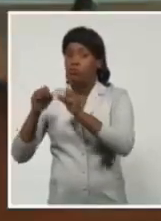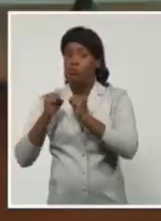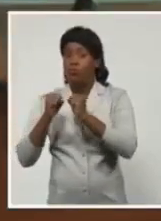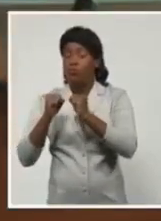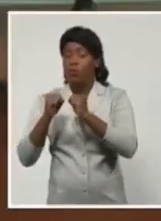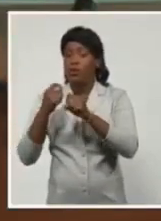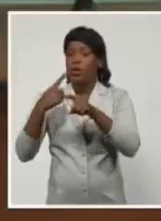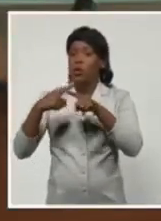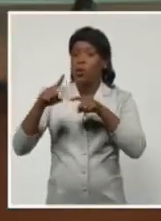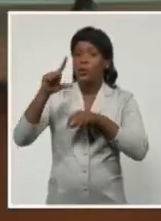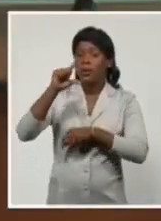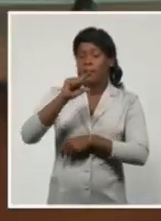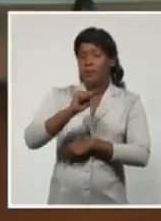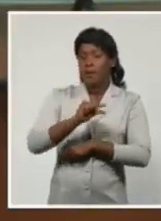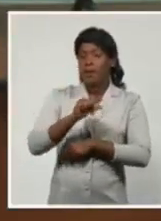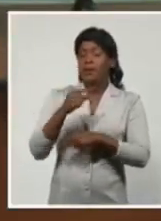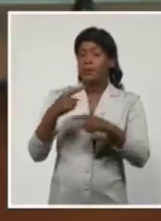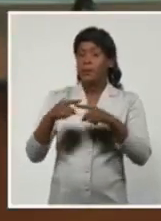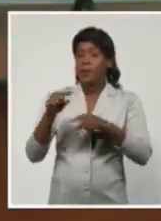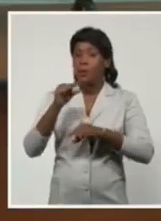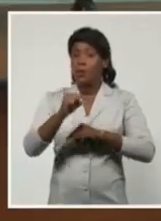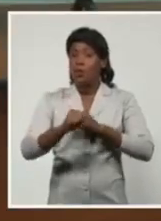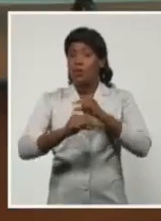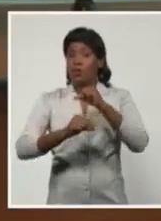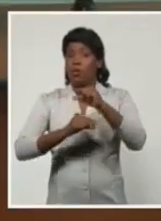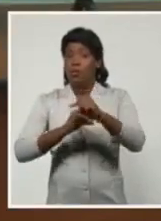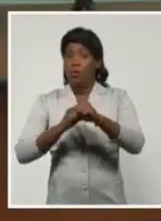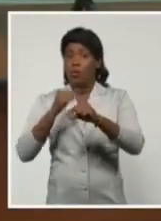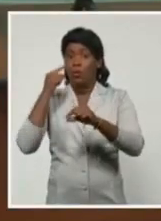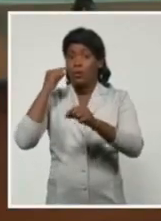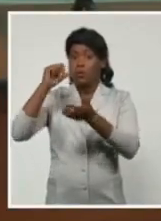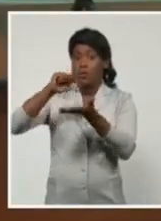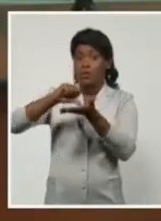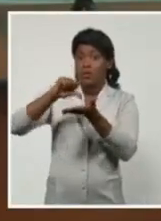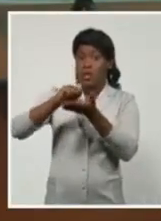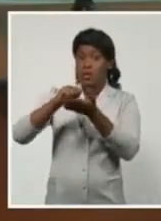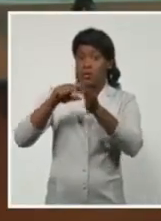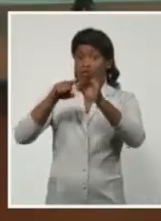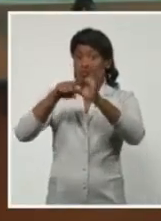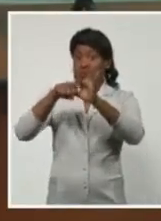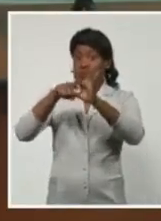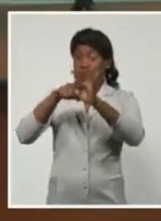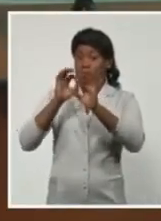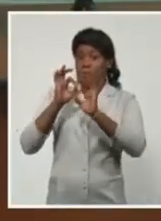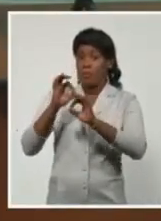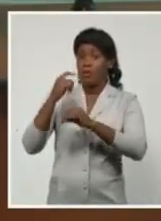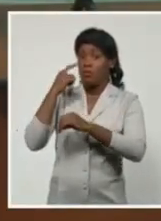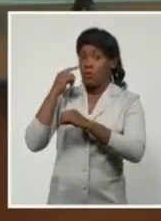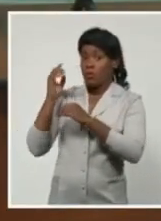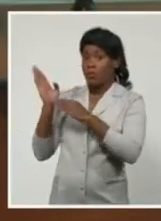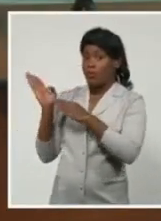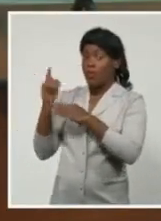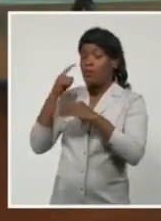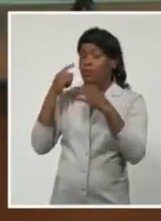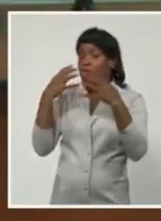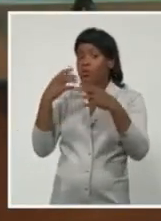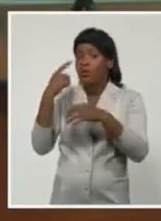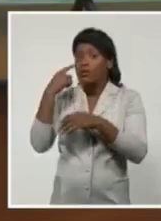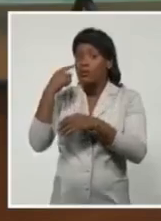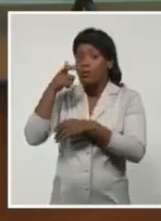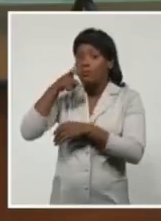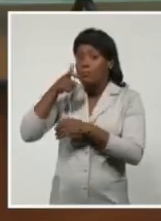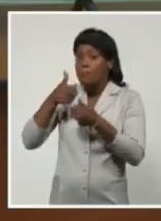Y esta se está desarrollando cerca del centro de circulación circulación. Ese es un factor importante. Quiere decir